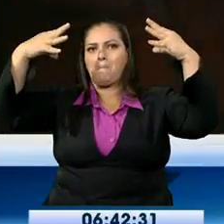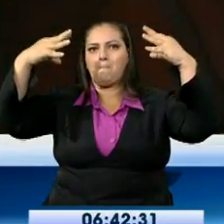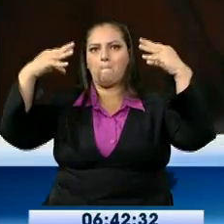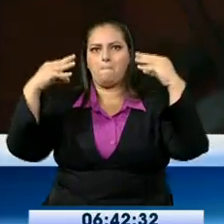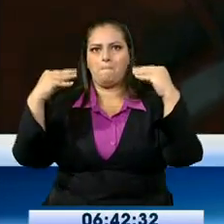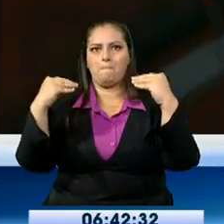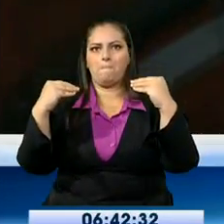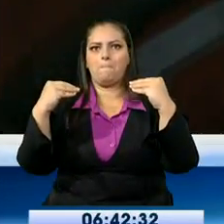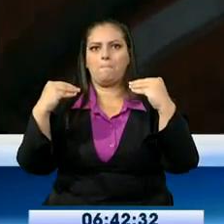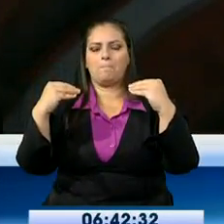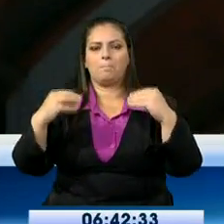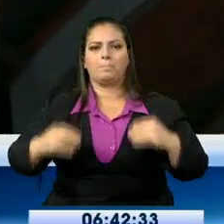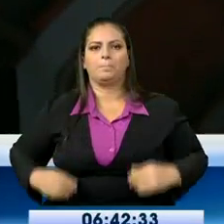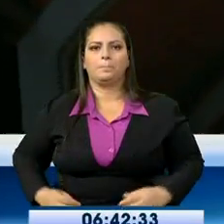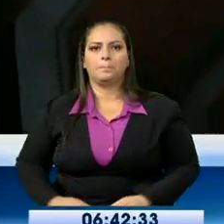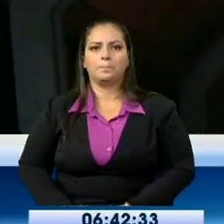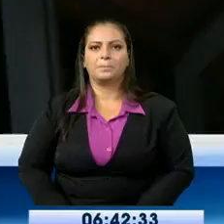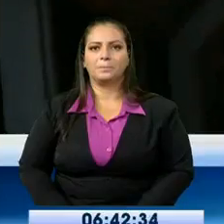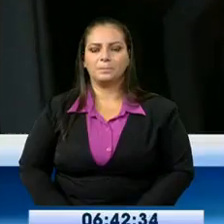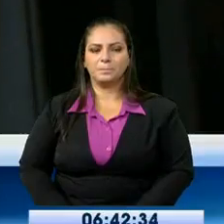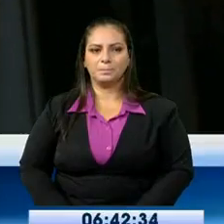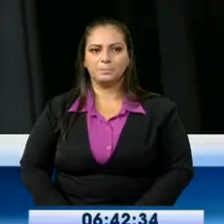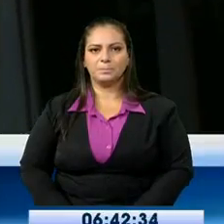Informó Jorge Salazar.